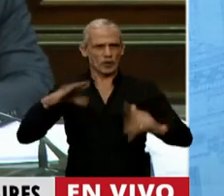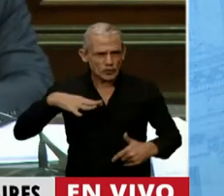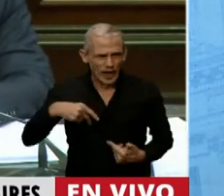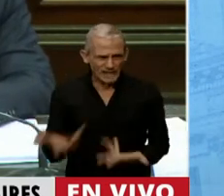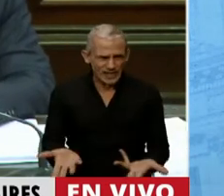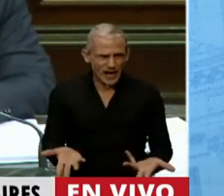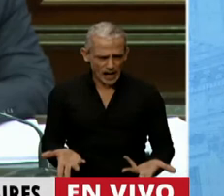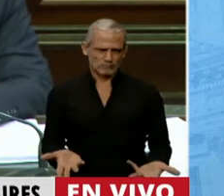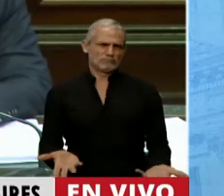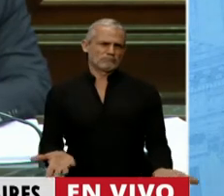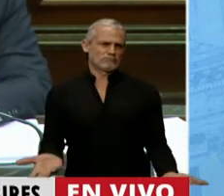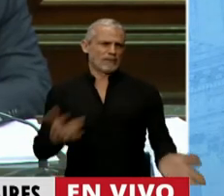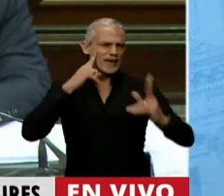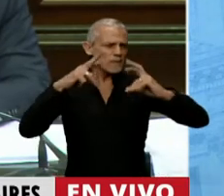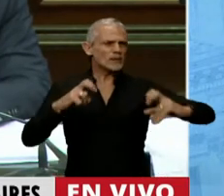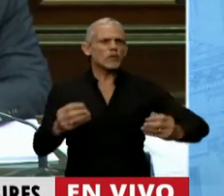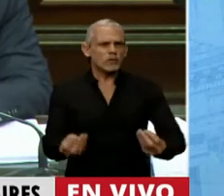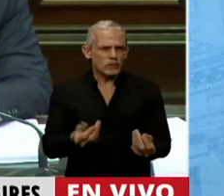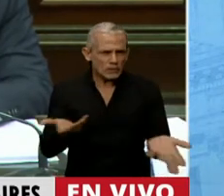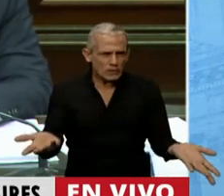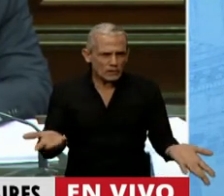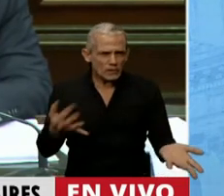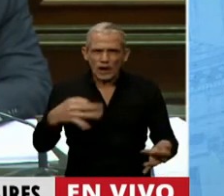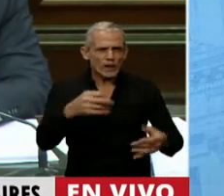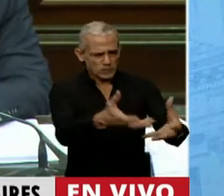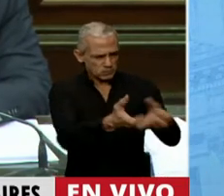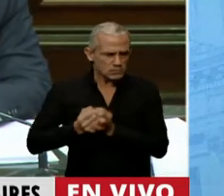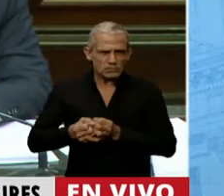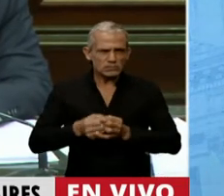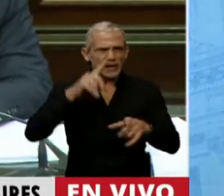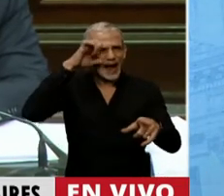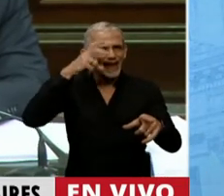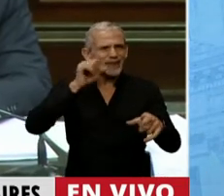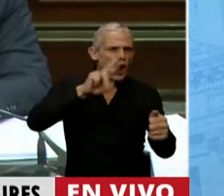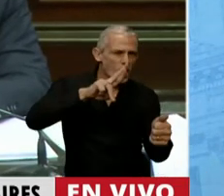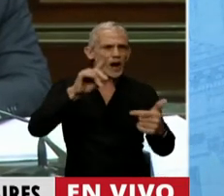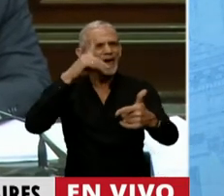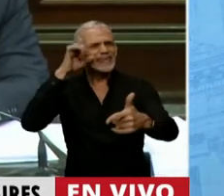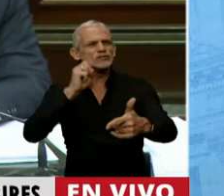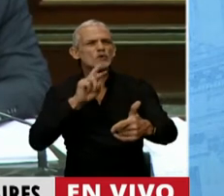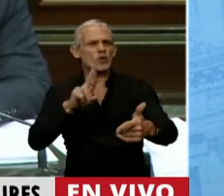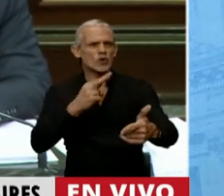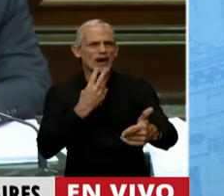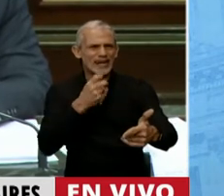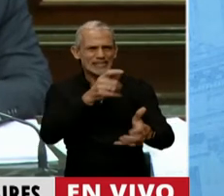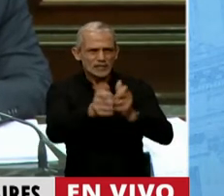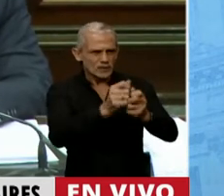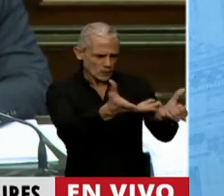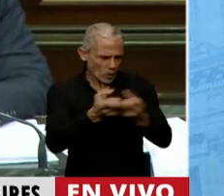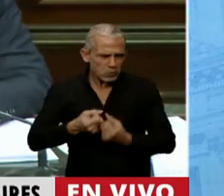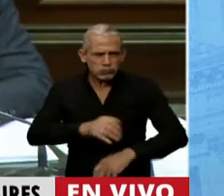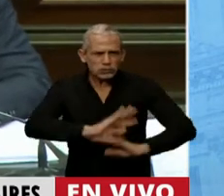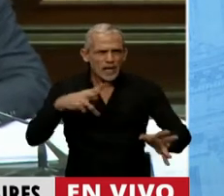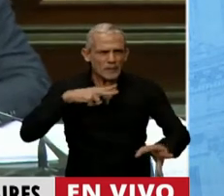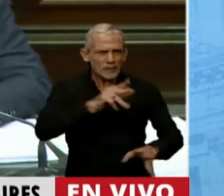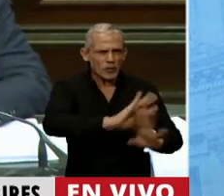investigando? Hay que nacionalizar de una buena vez todas estas empresas, dejar de tanta demagogia y nacionalizarlas y ponerlos bajo